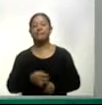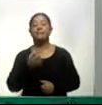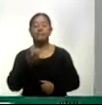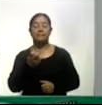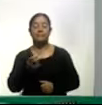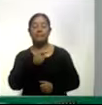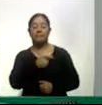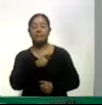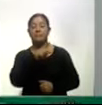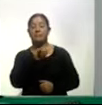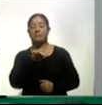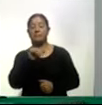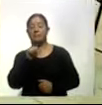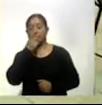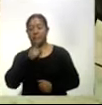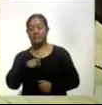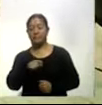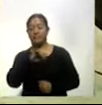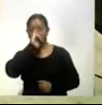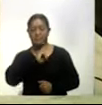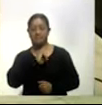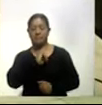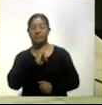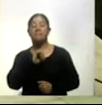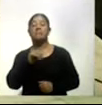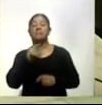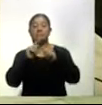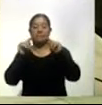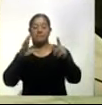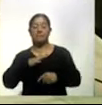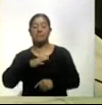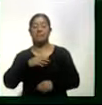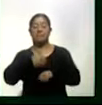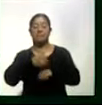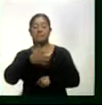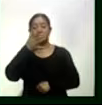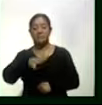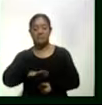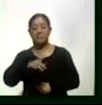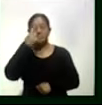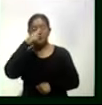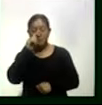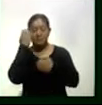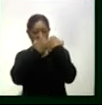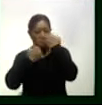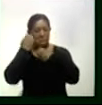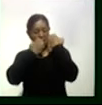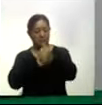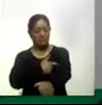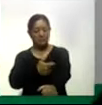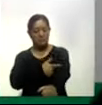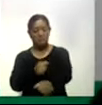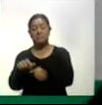Lima Morales destacó que Tlaxcala se ubica en el décimo lugar nacional de pruebas aplicadas de COVID-19 acción que